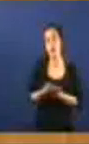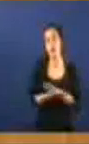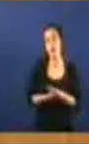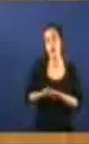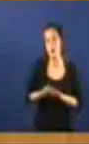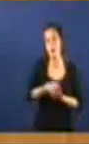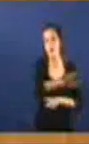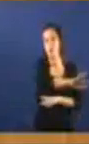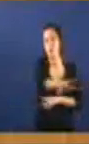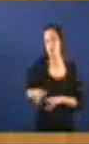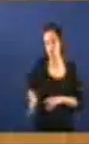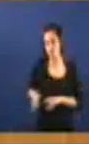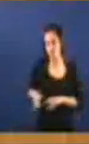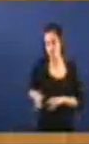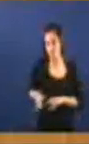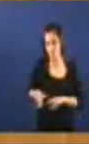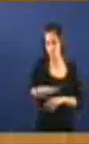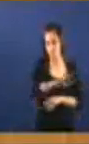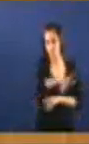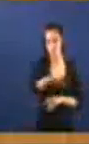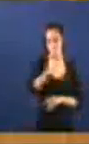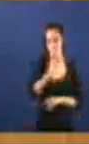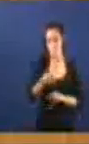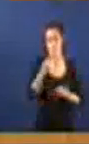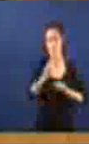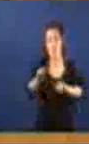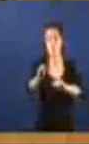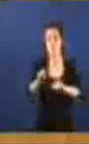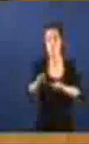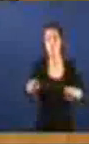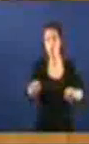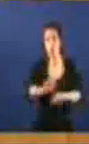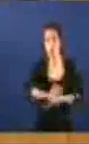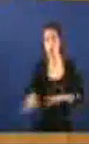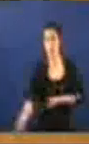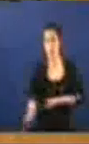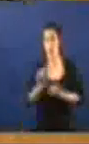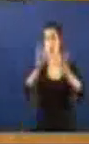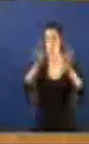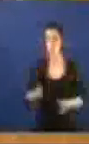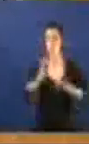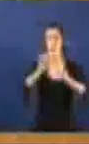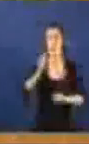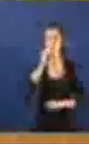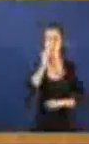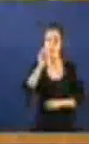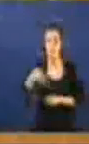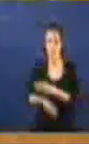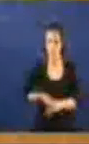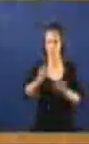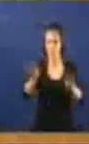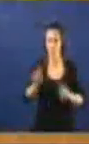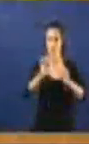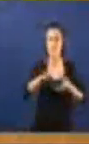espolio Do saqueo Que sufriu o povo Están a deprimarse Da súa propia terra O que van a facer As mineiras canadienses Extranacionais Con o territorio Con ese plan